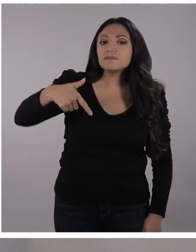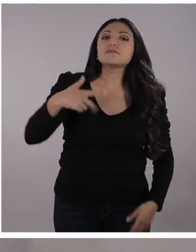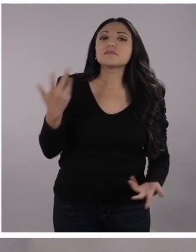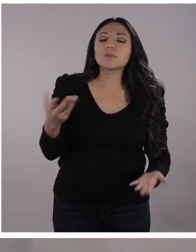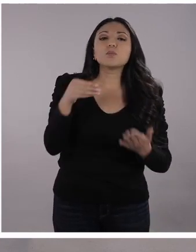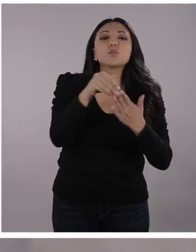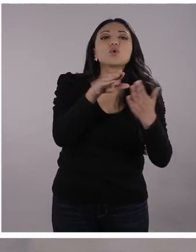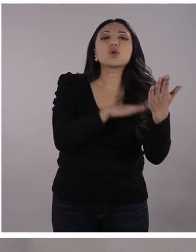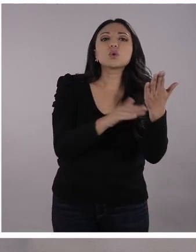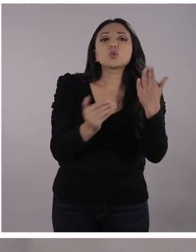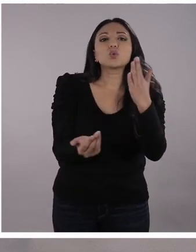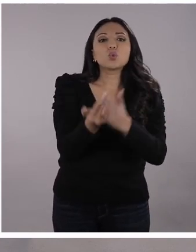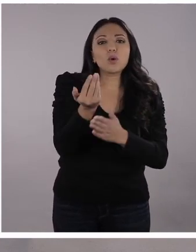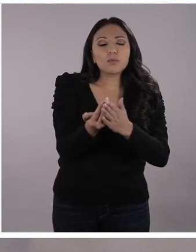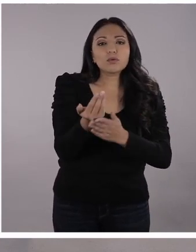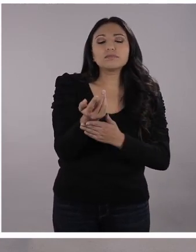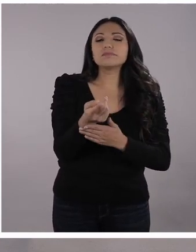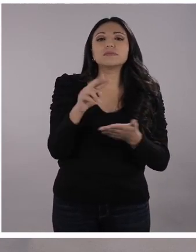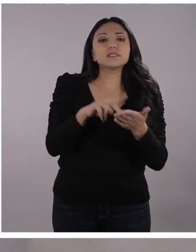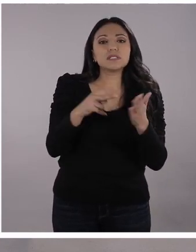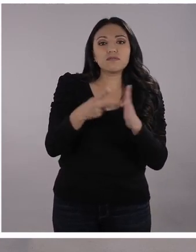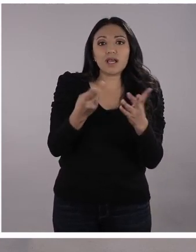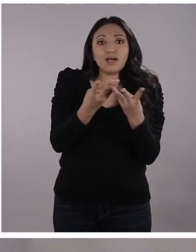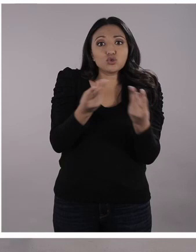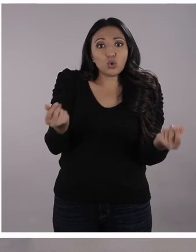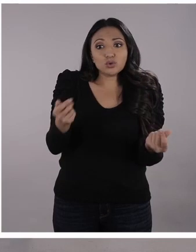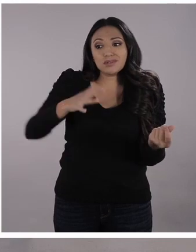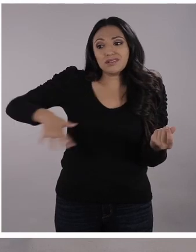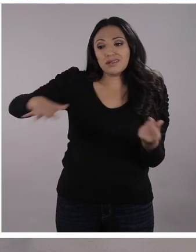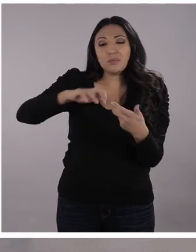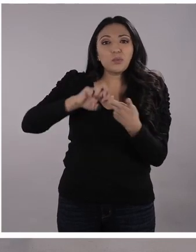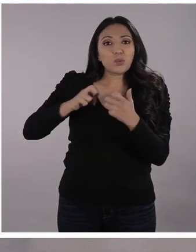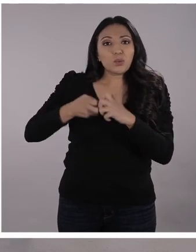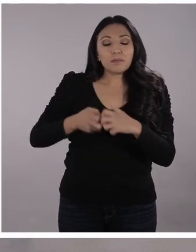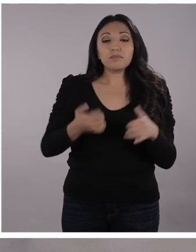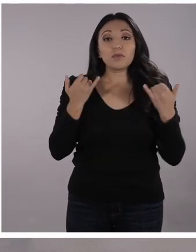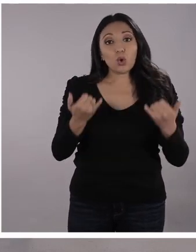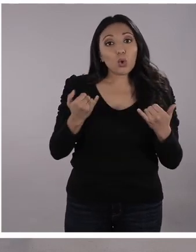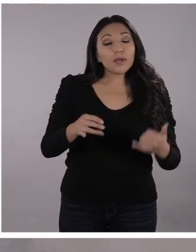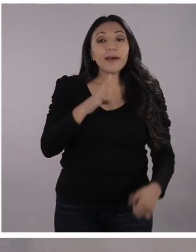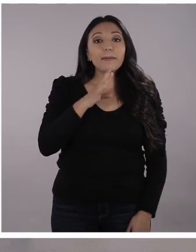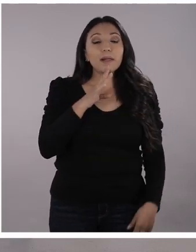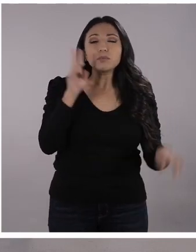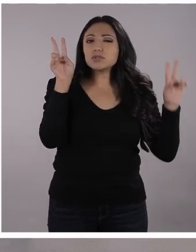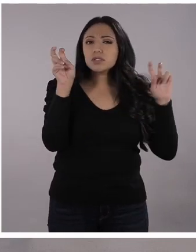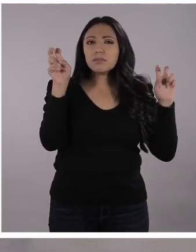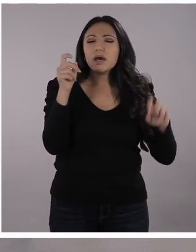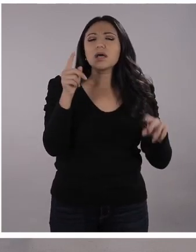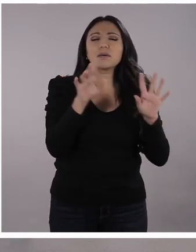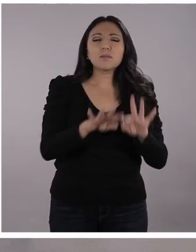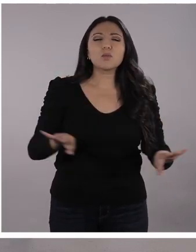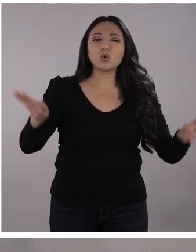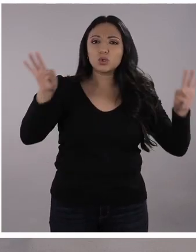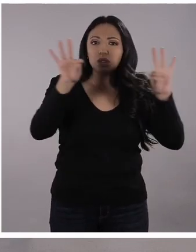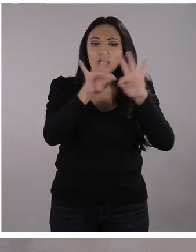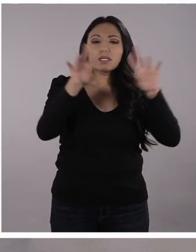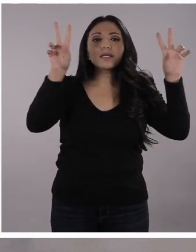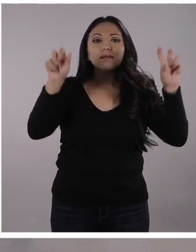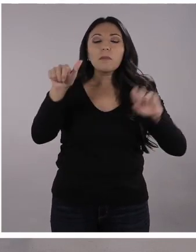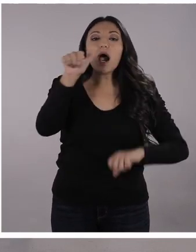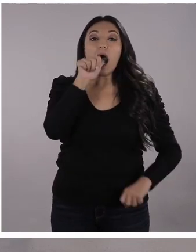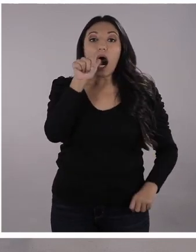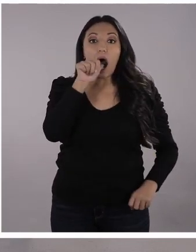nuevo proyecto, Proponer Soluciones a los Problemas de Nuestro Entorno. Y hoy hemos hablado de algo súper importante, las